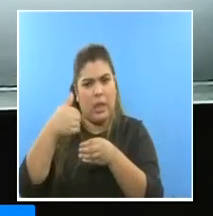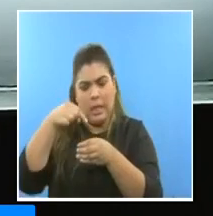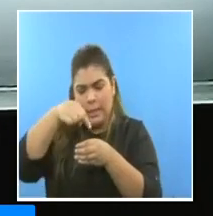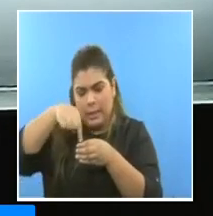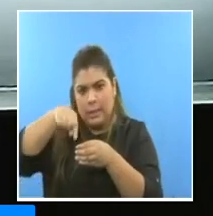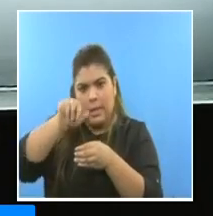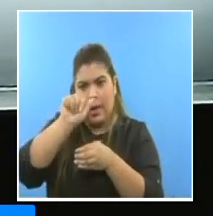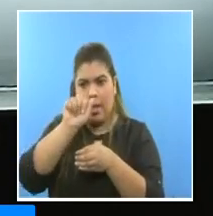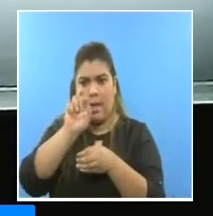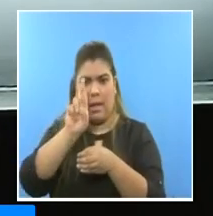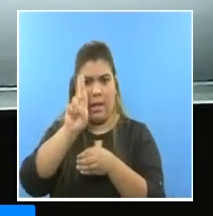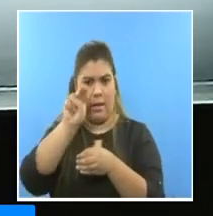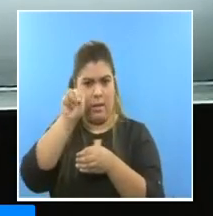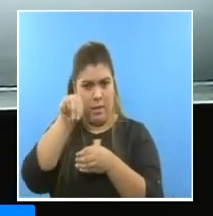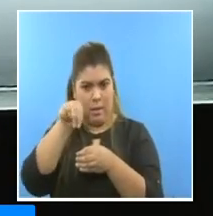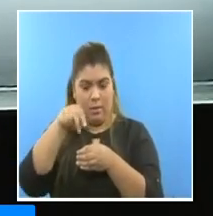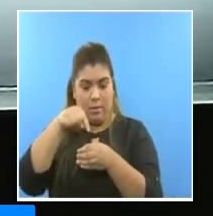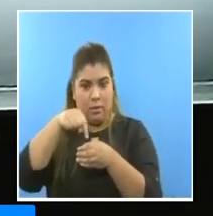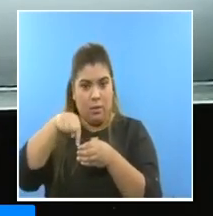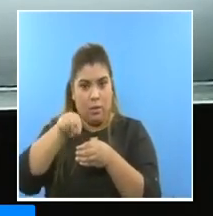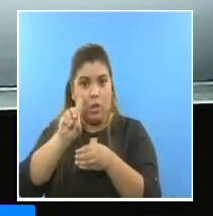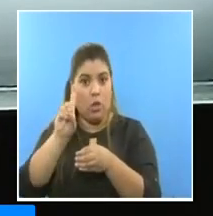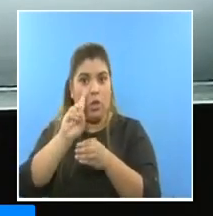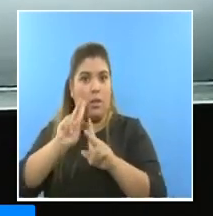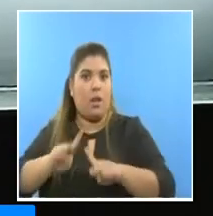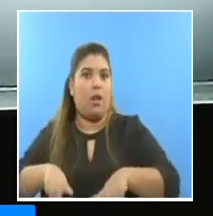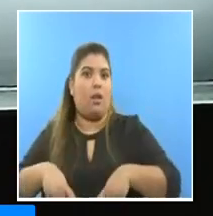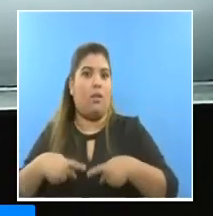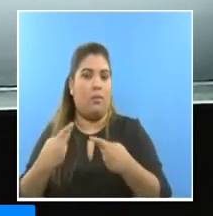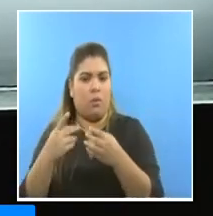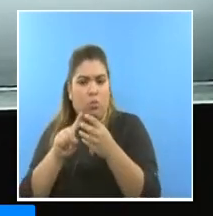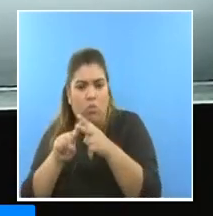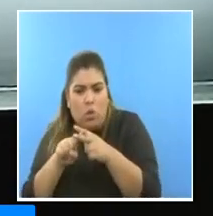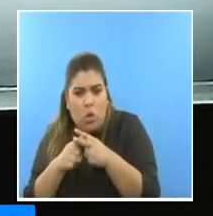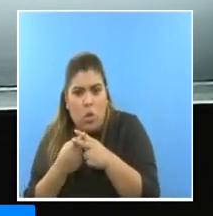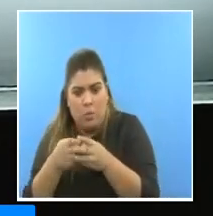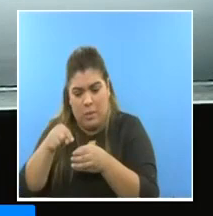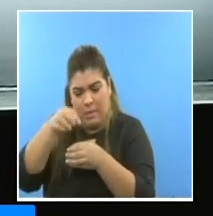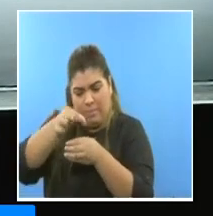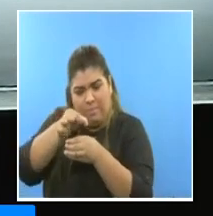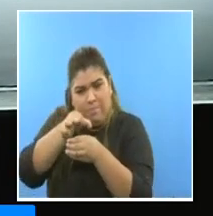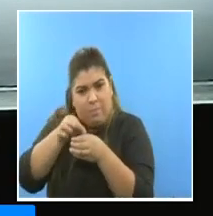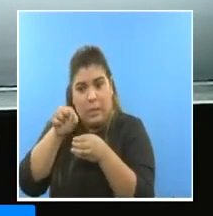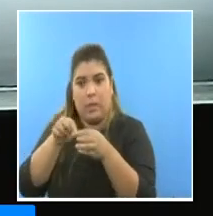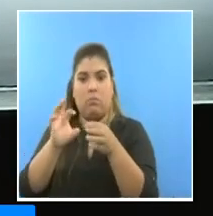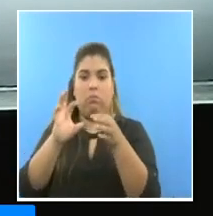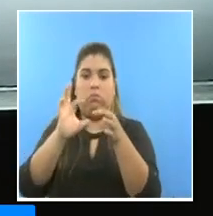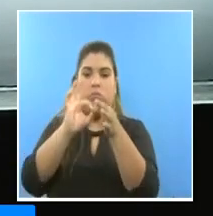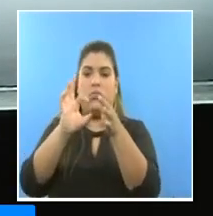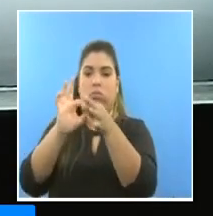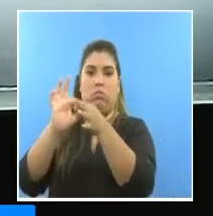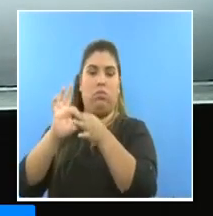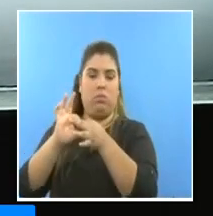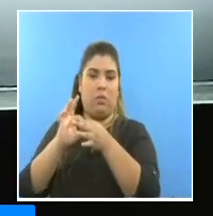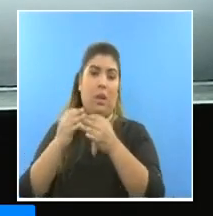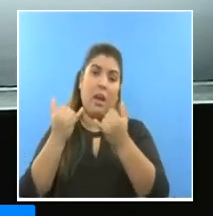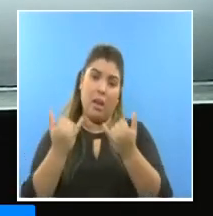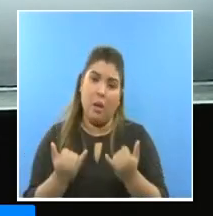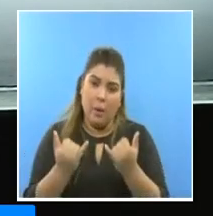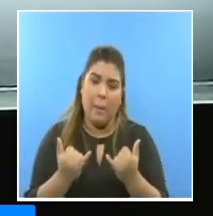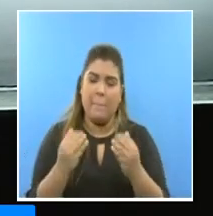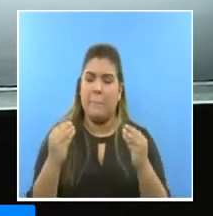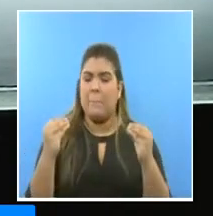probablemente están en el origen de la vida de tal manera que más que nunca